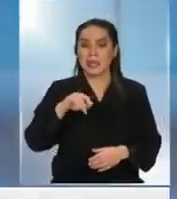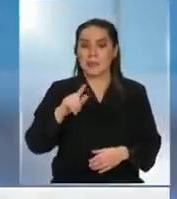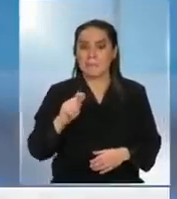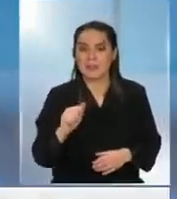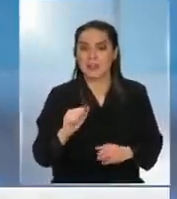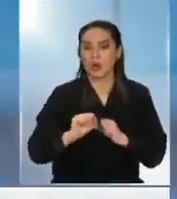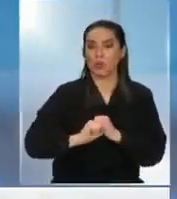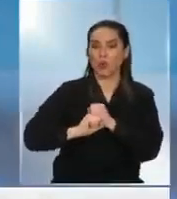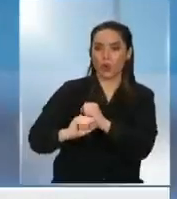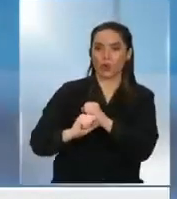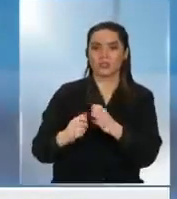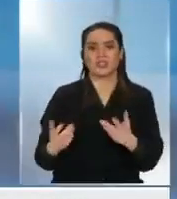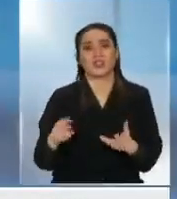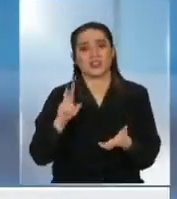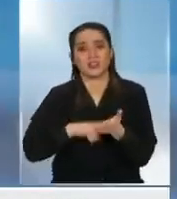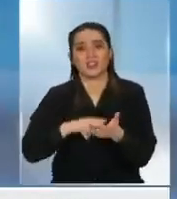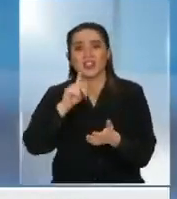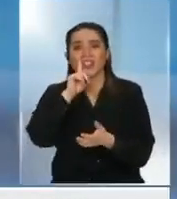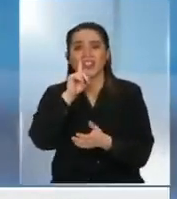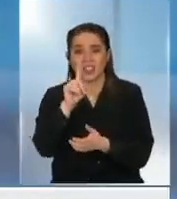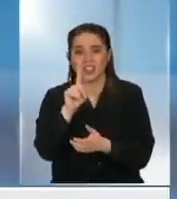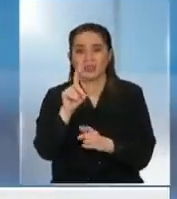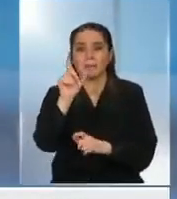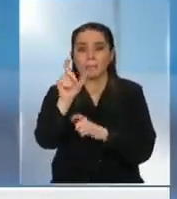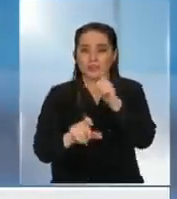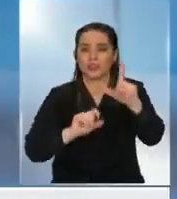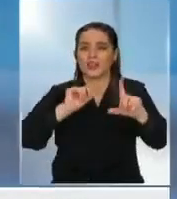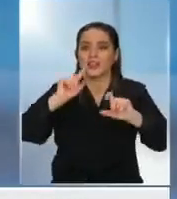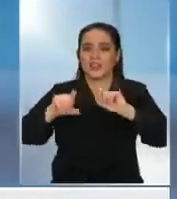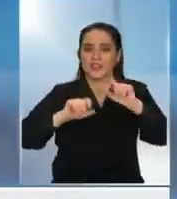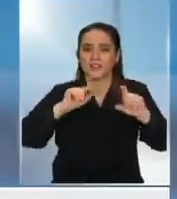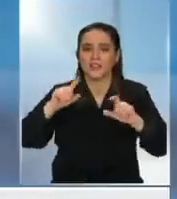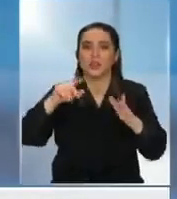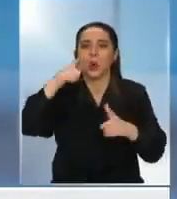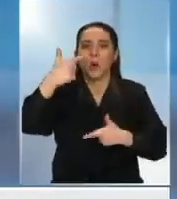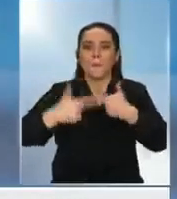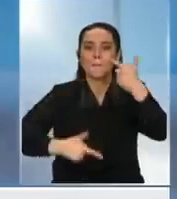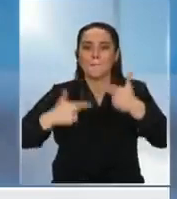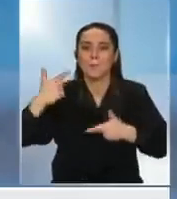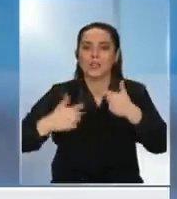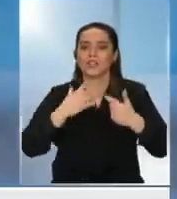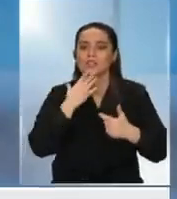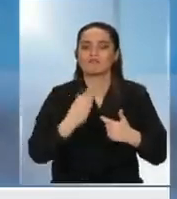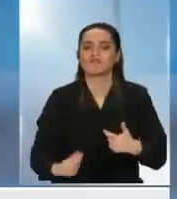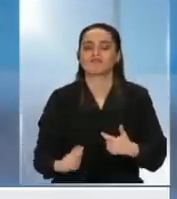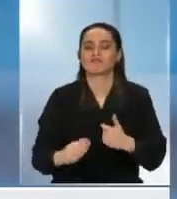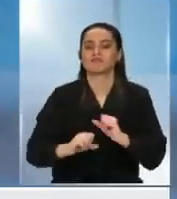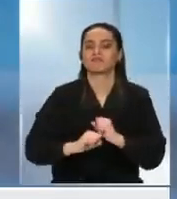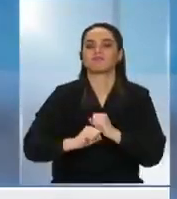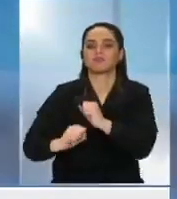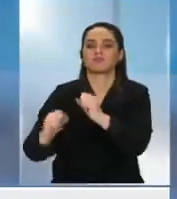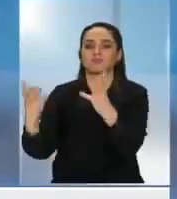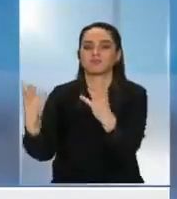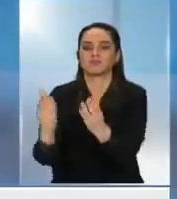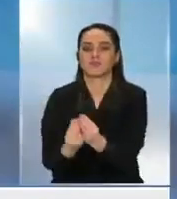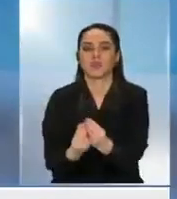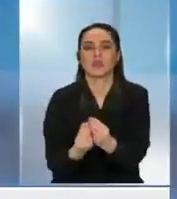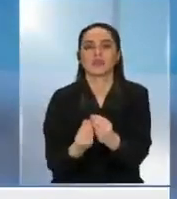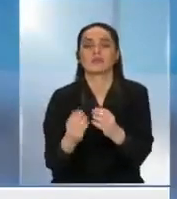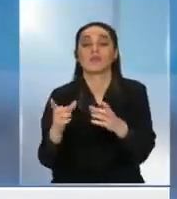antisemita es un ejercicio que hacen los defensores de la política de exterminio del Estado de Israel sobre el pueblo palestino en estas